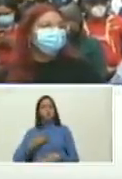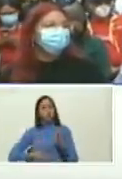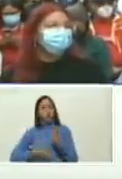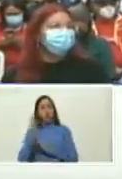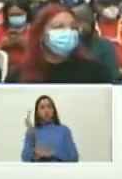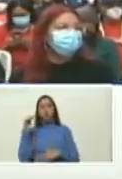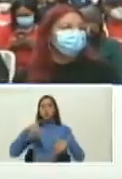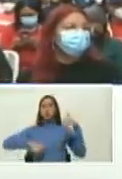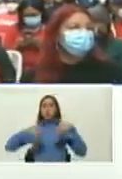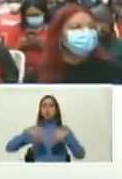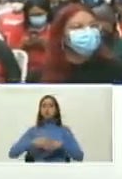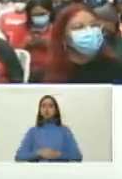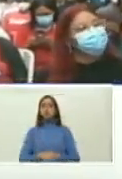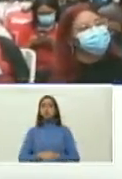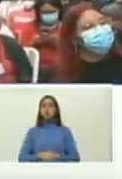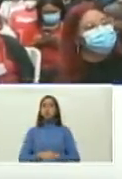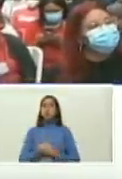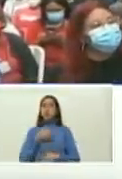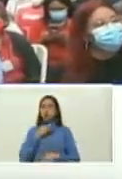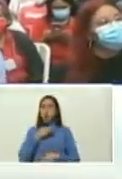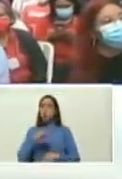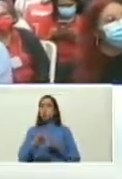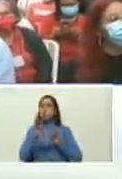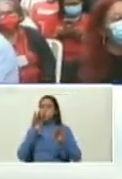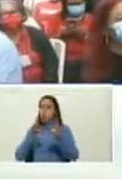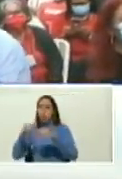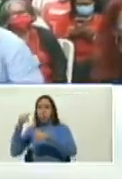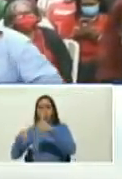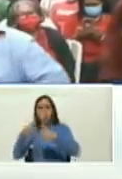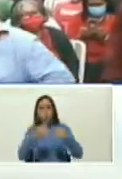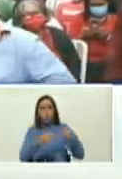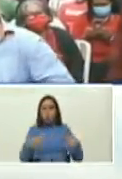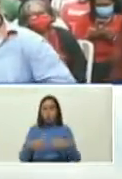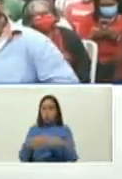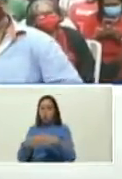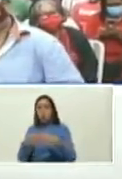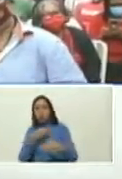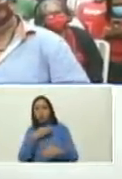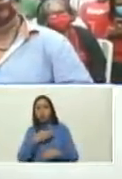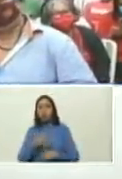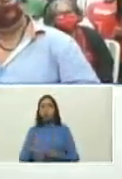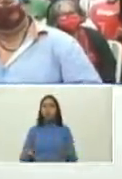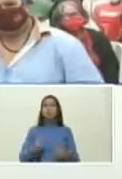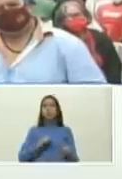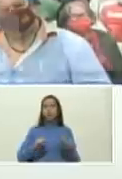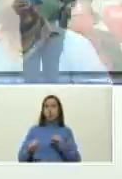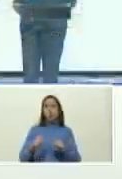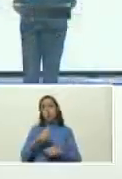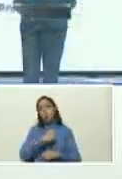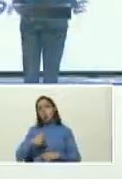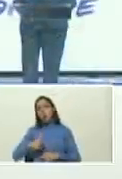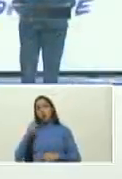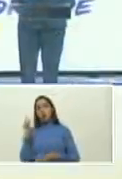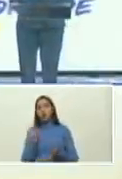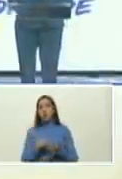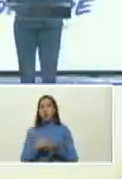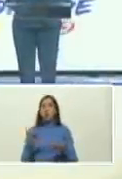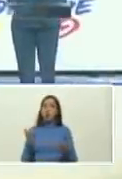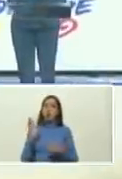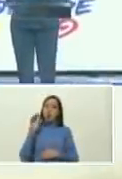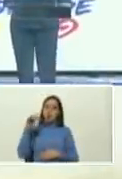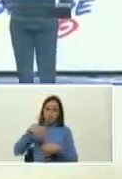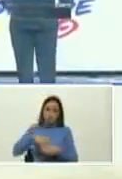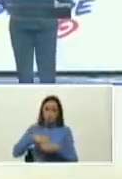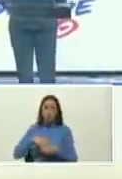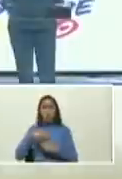por el candidato o la candidata el partido movimiento político que usted quiera participar y votar